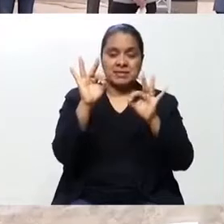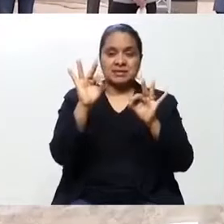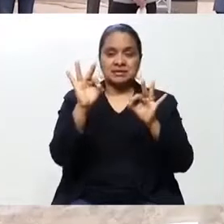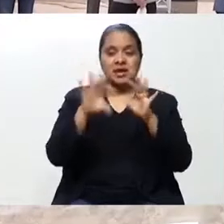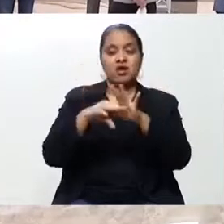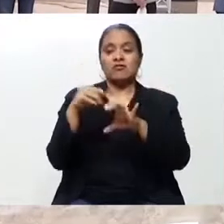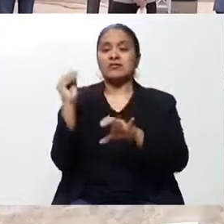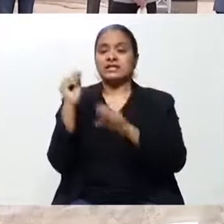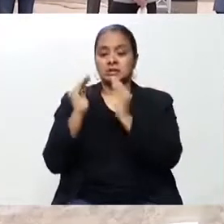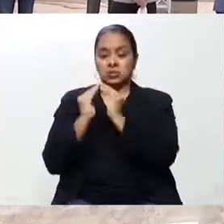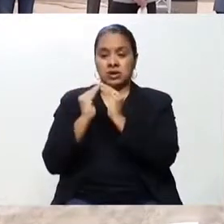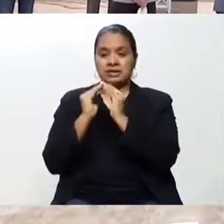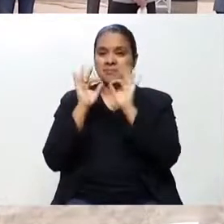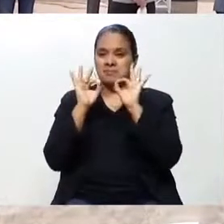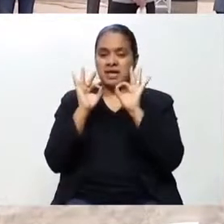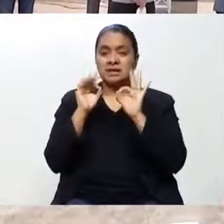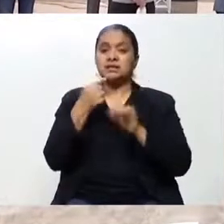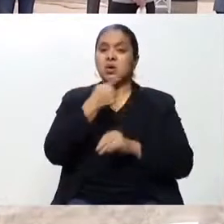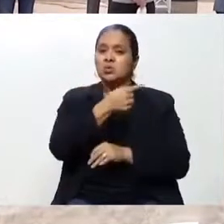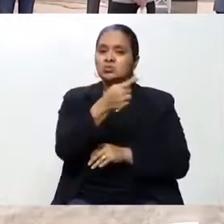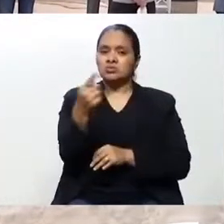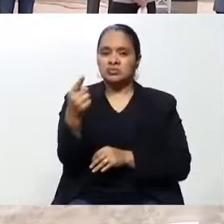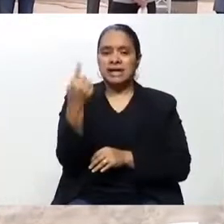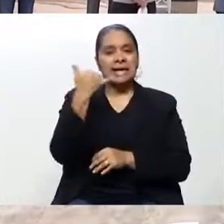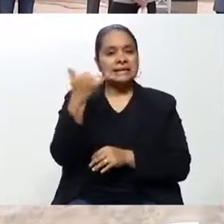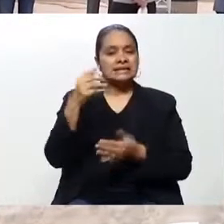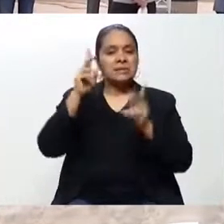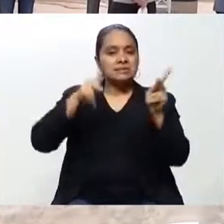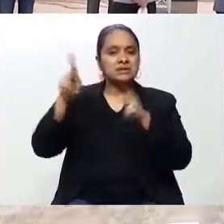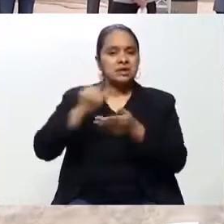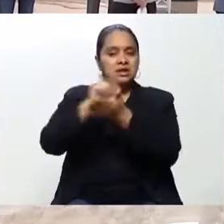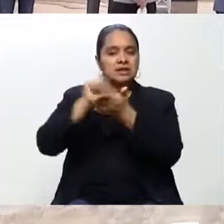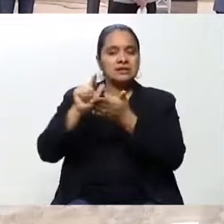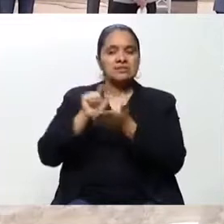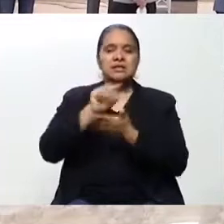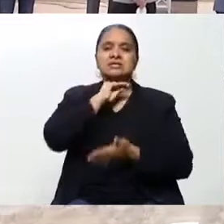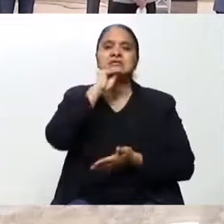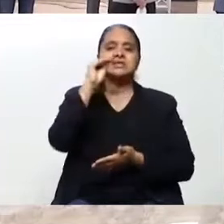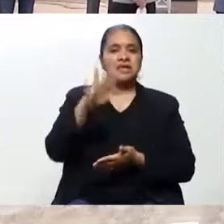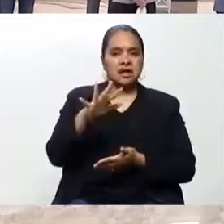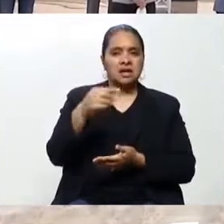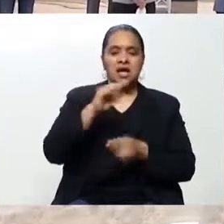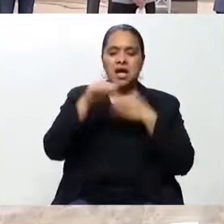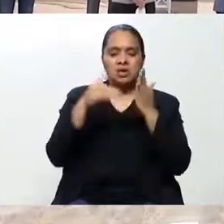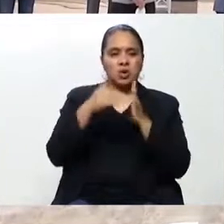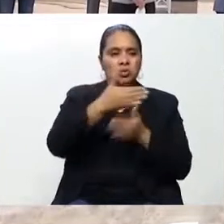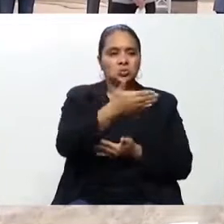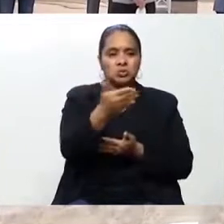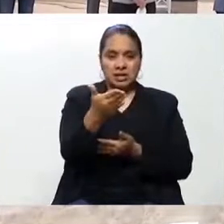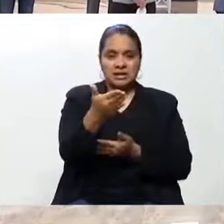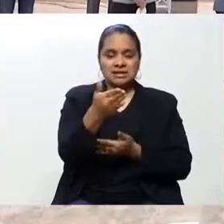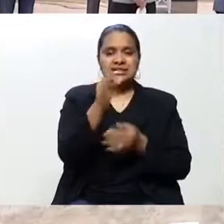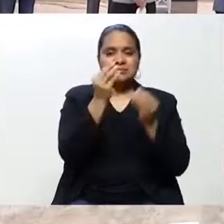trabajando disciplinadamente por usted, inclusive recogedores de basura. A todos ustedes, desde el fondo de mi corazón,